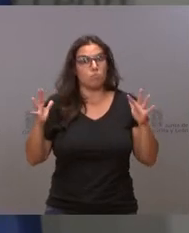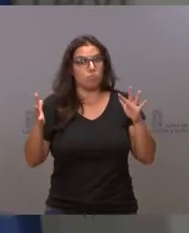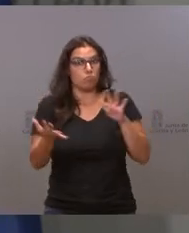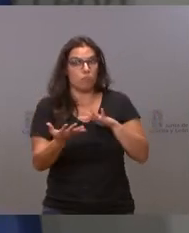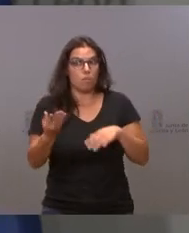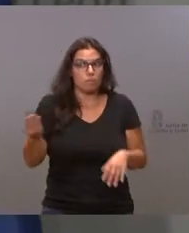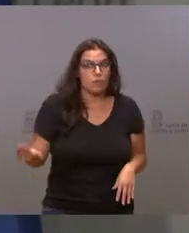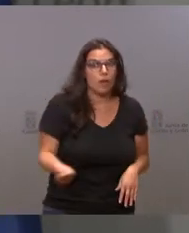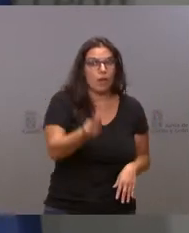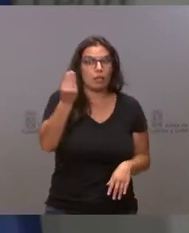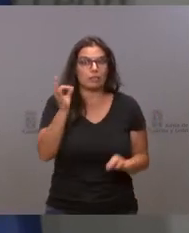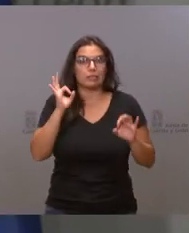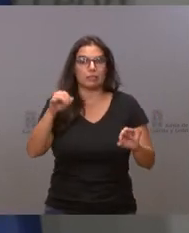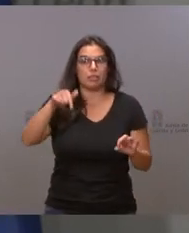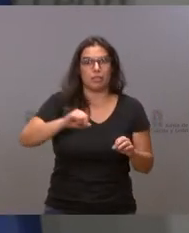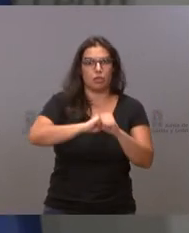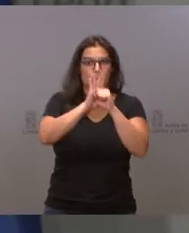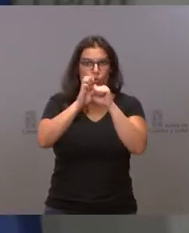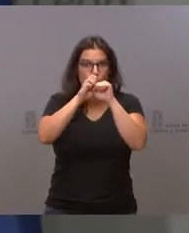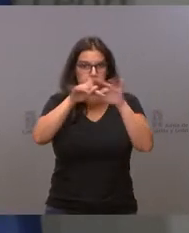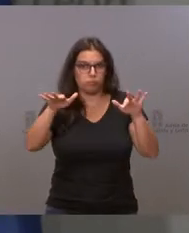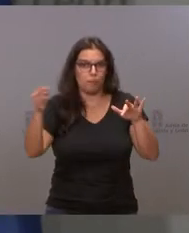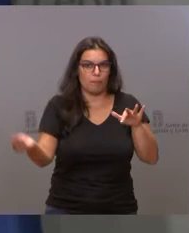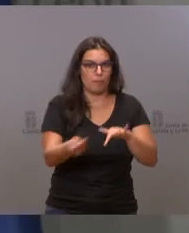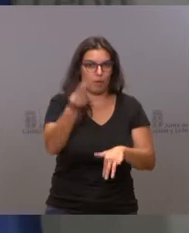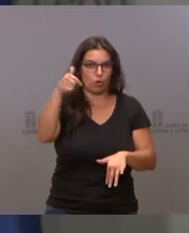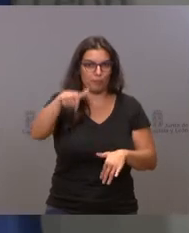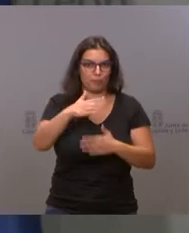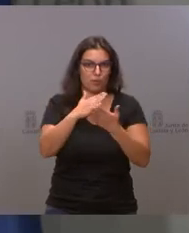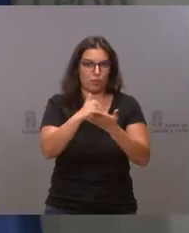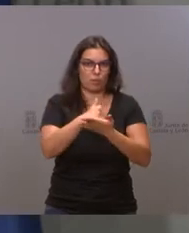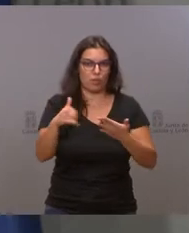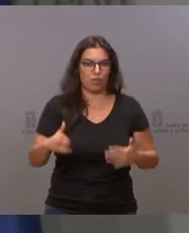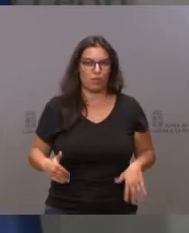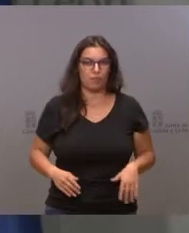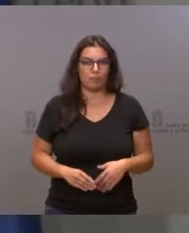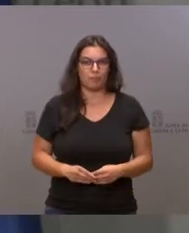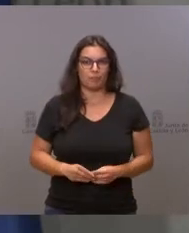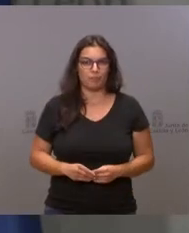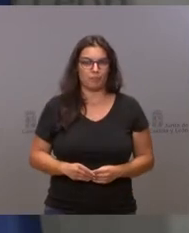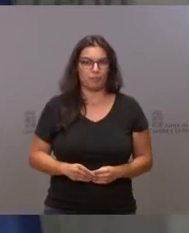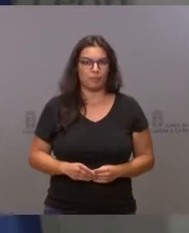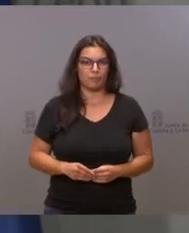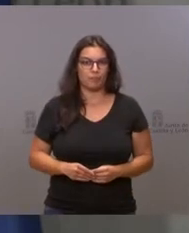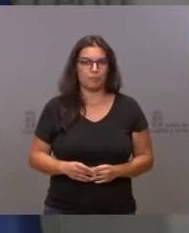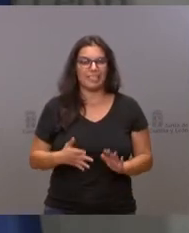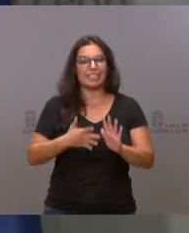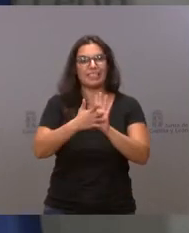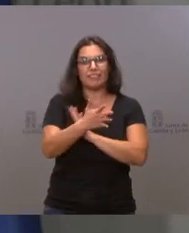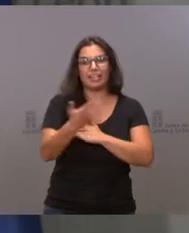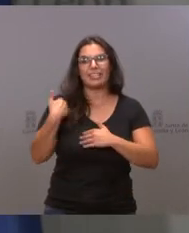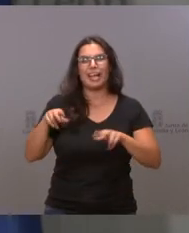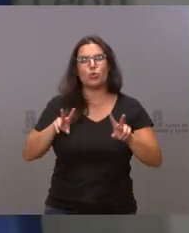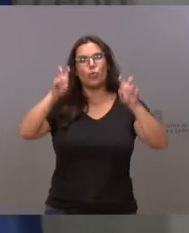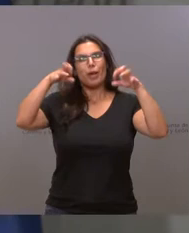la pandemia en nuestra comunidad. No es lo que se ha denominado la situación de nueva